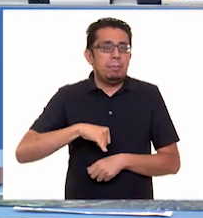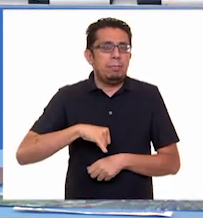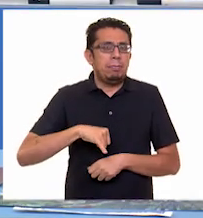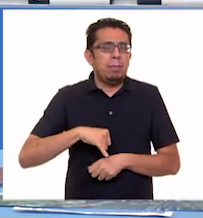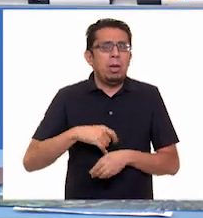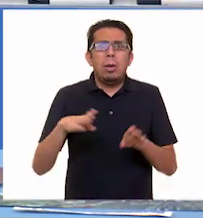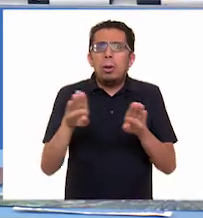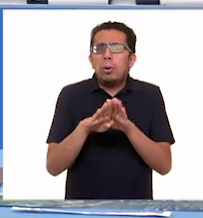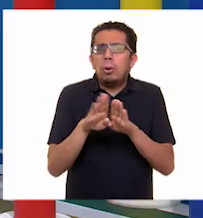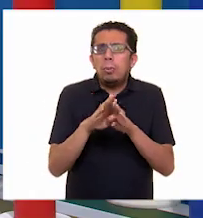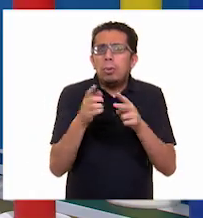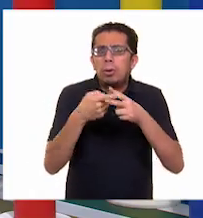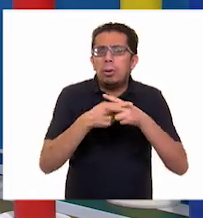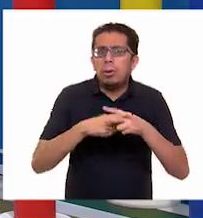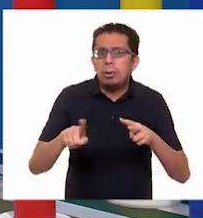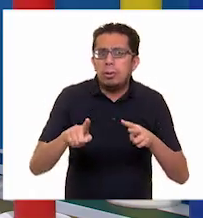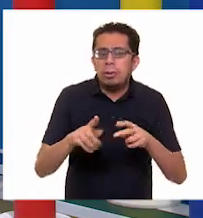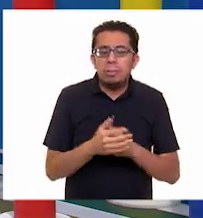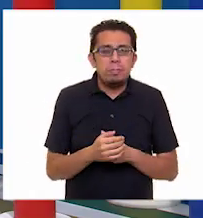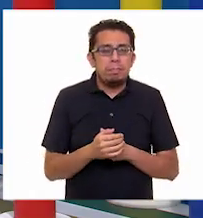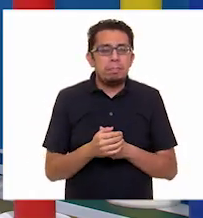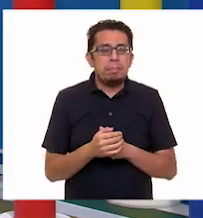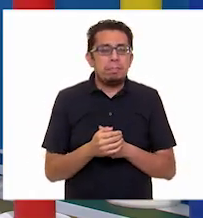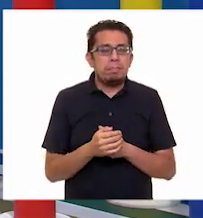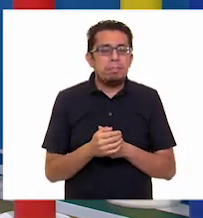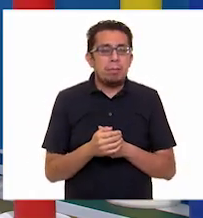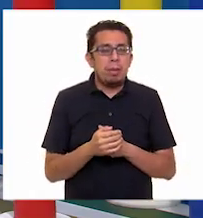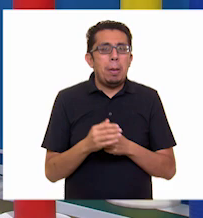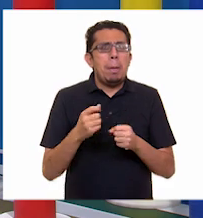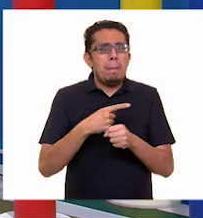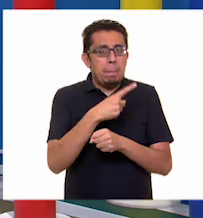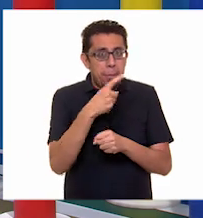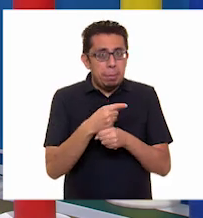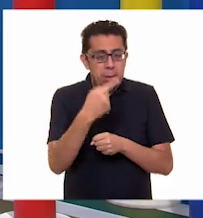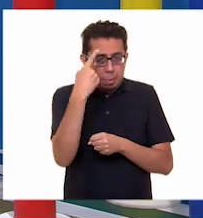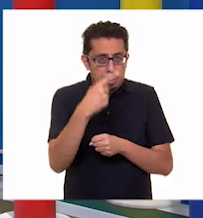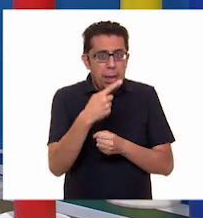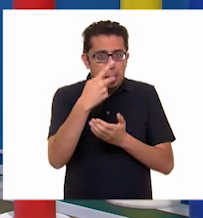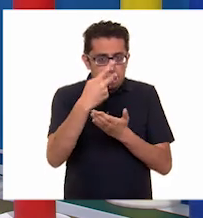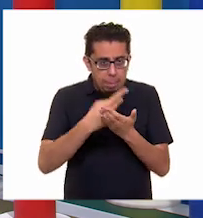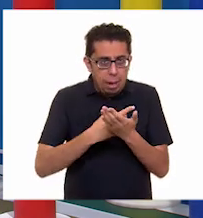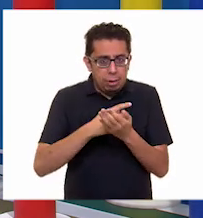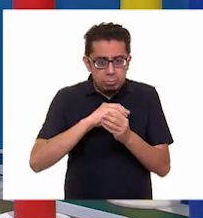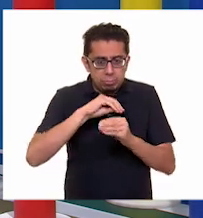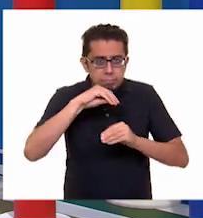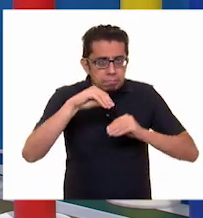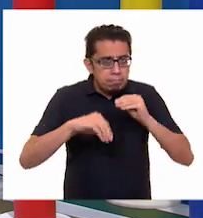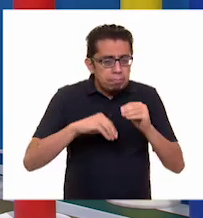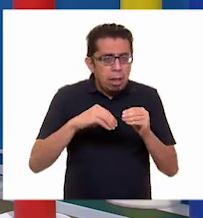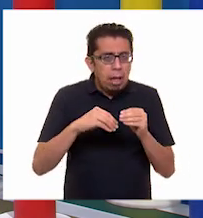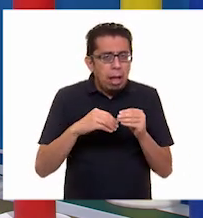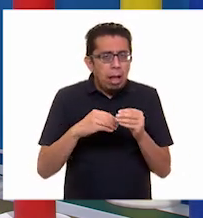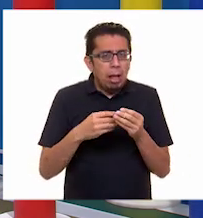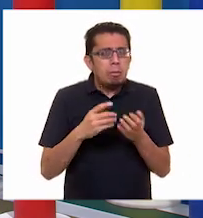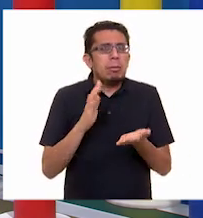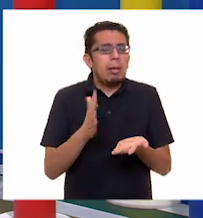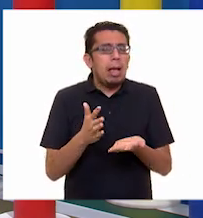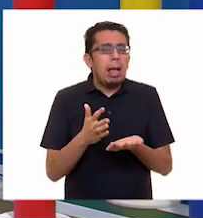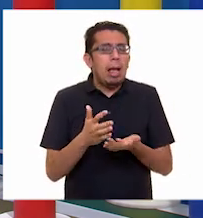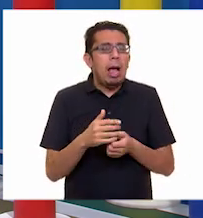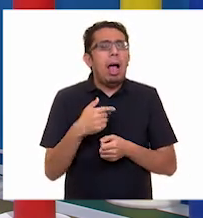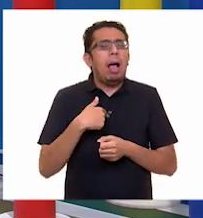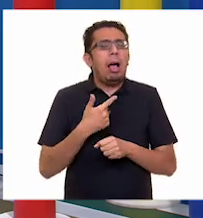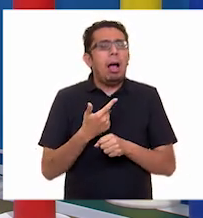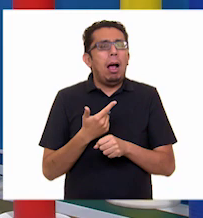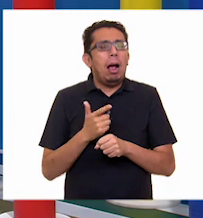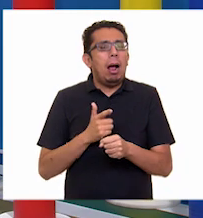qué vamos a iniciar, maestra? Lo primero que tenemos que hacer para diseñar nuestro plan de acción familiar es identificar el estado en